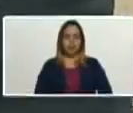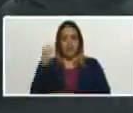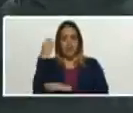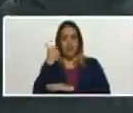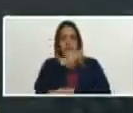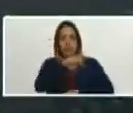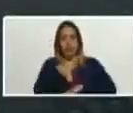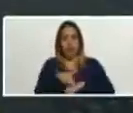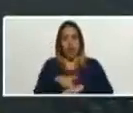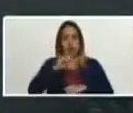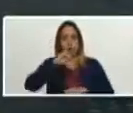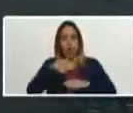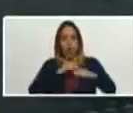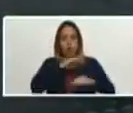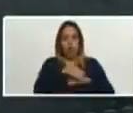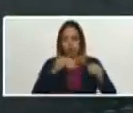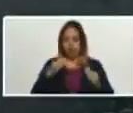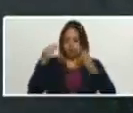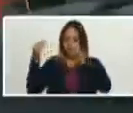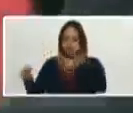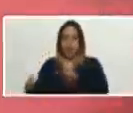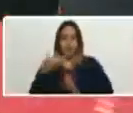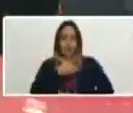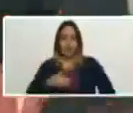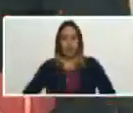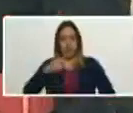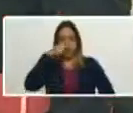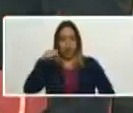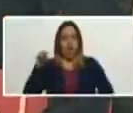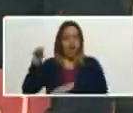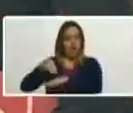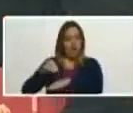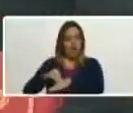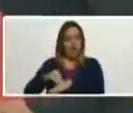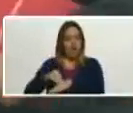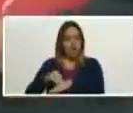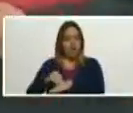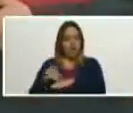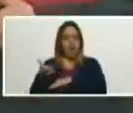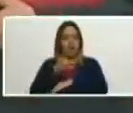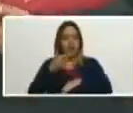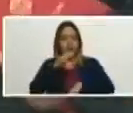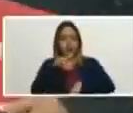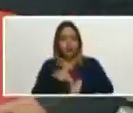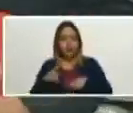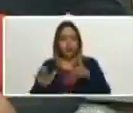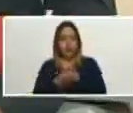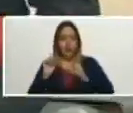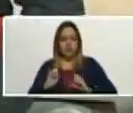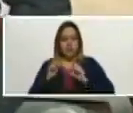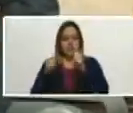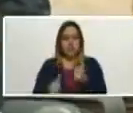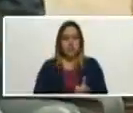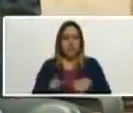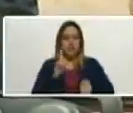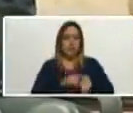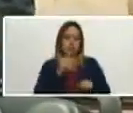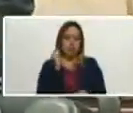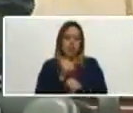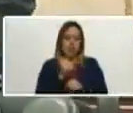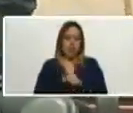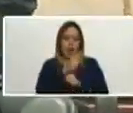en la notificación al Ejecutivo Nacional del inicio del periodo de sesiones